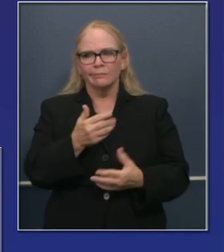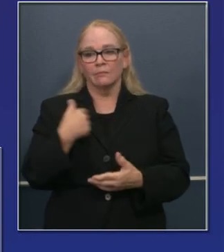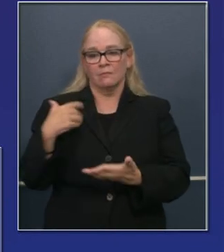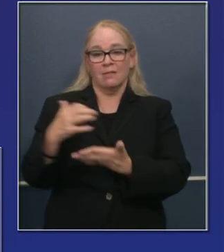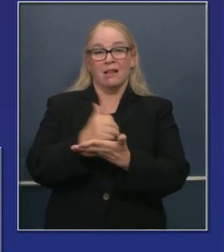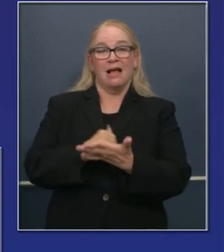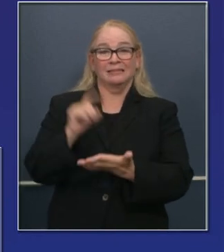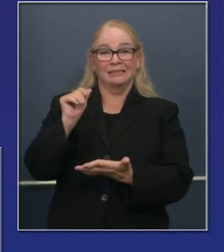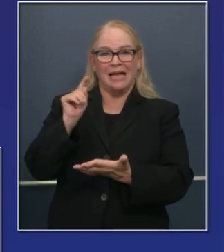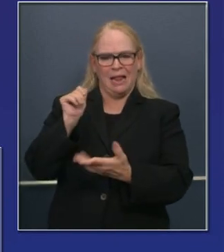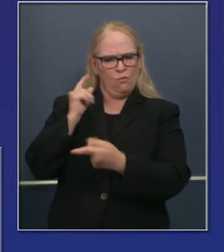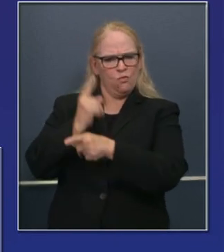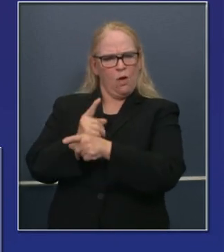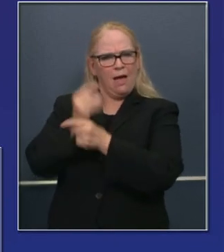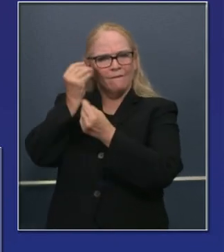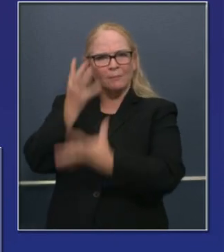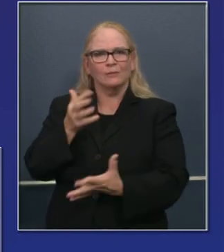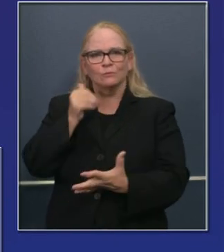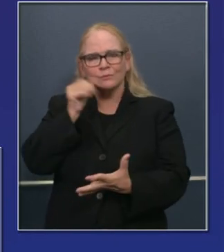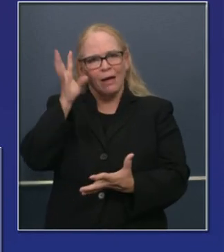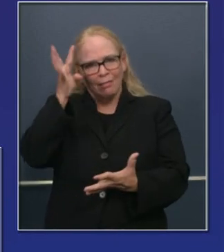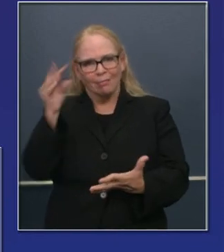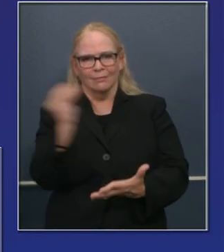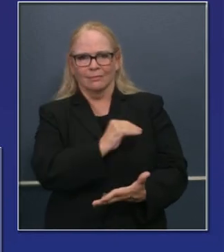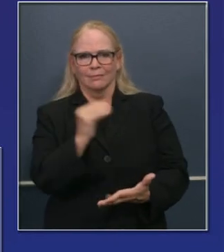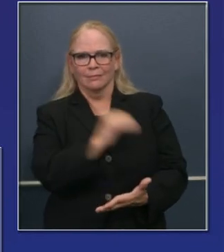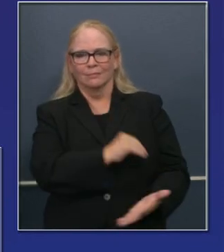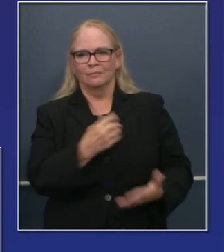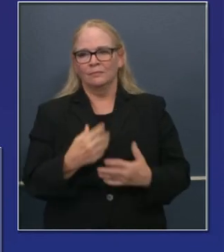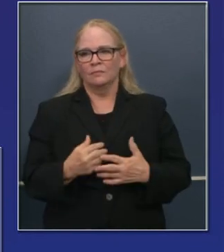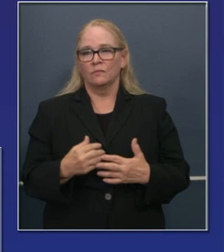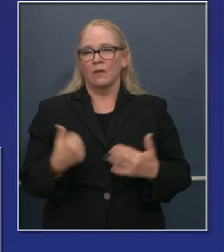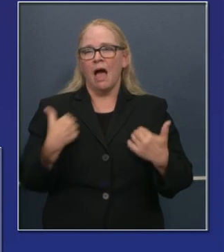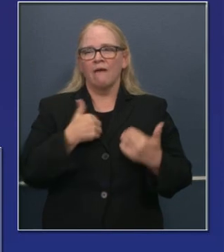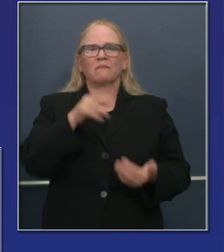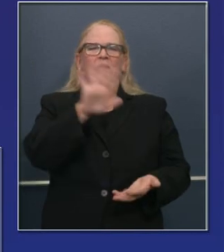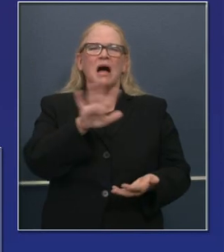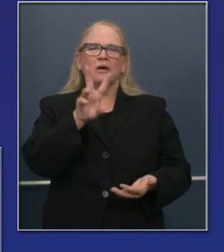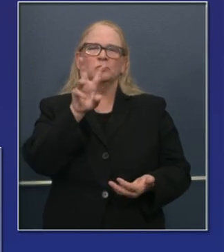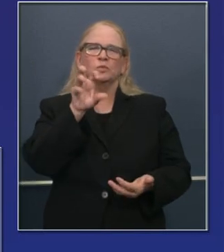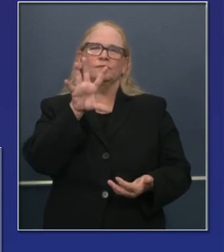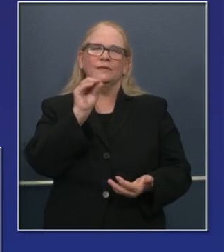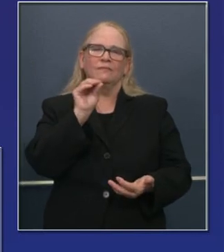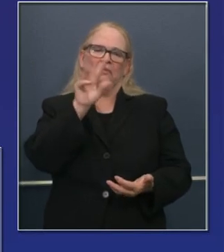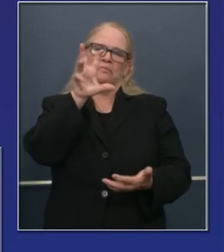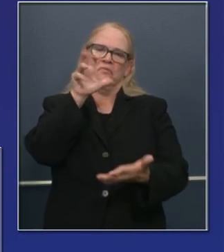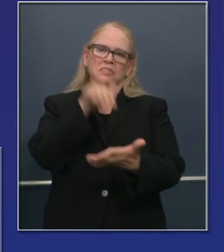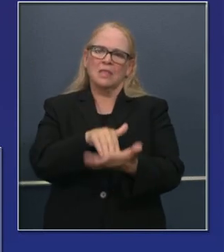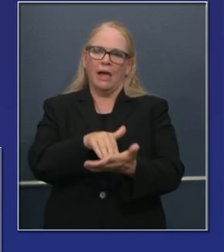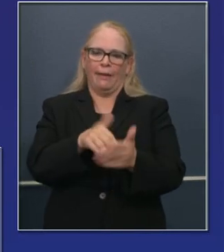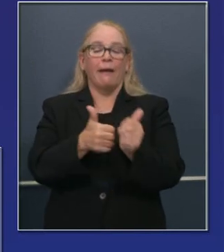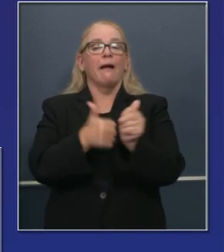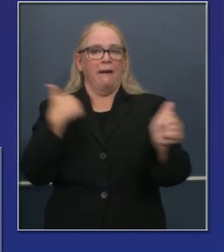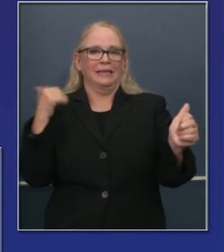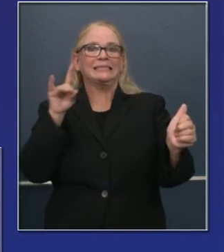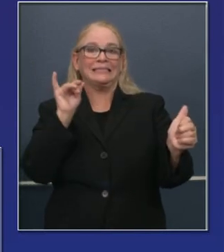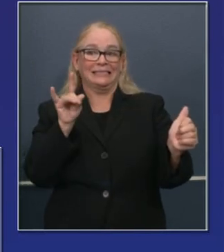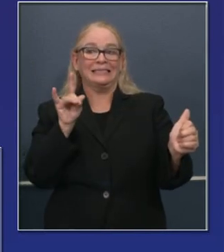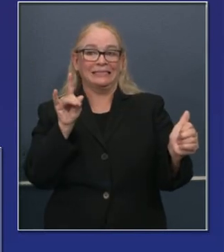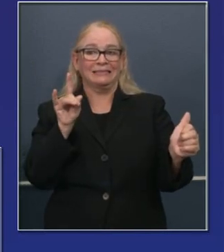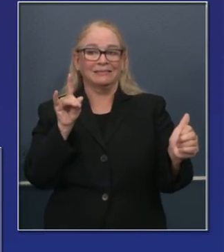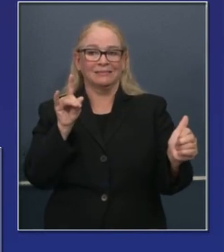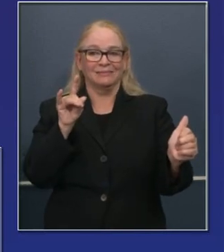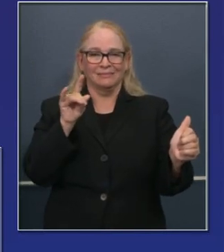y que la ciencia nos guíe. Estamos hablando de 250, casi 300 mil casos retrasados en el